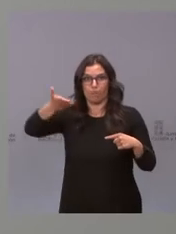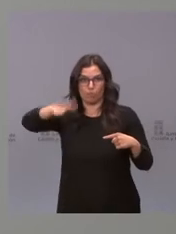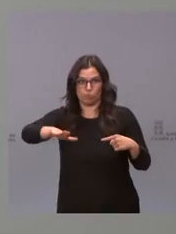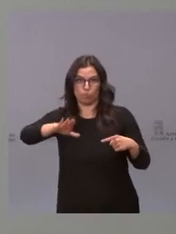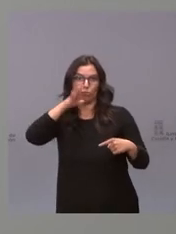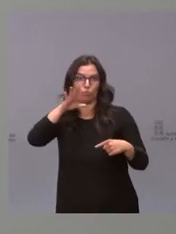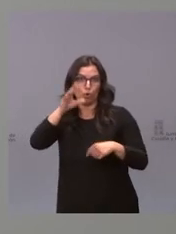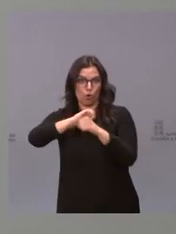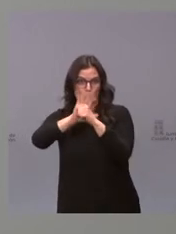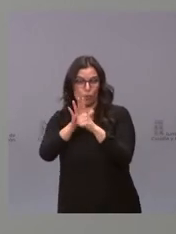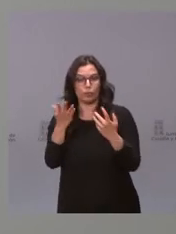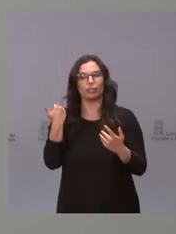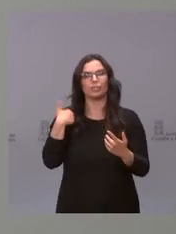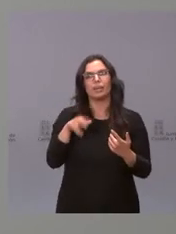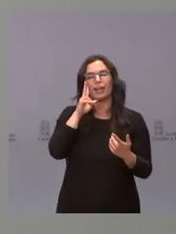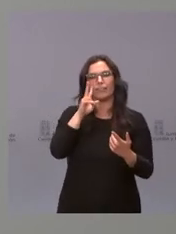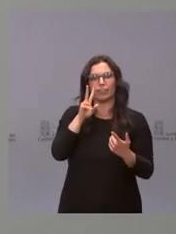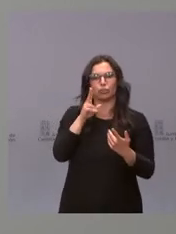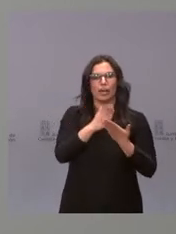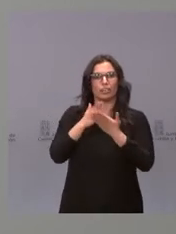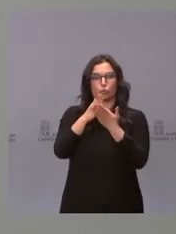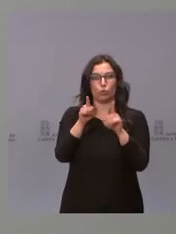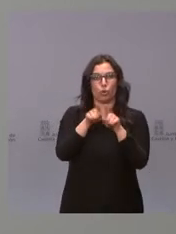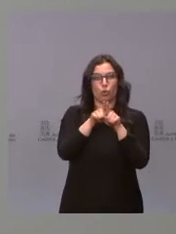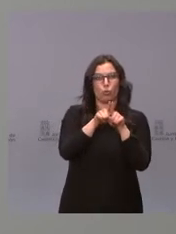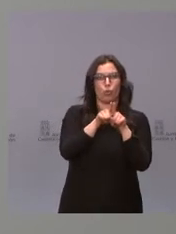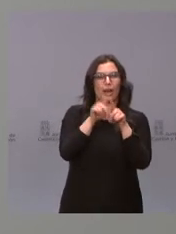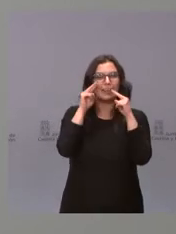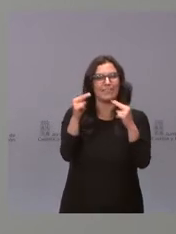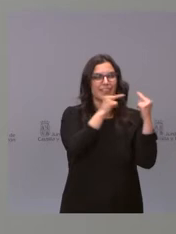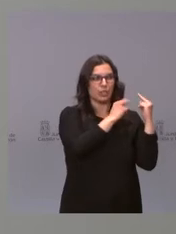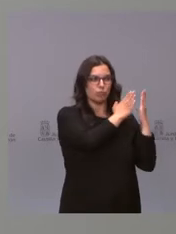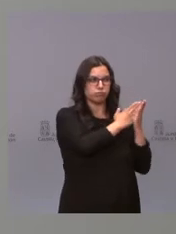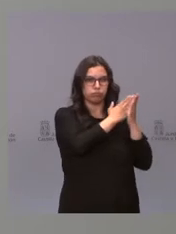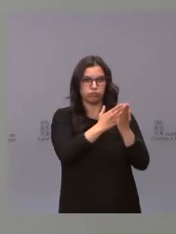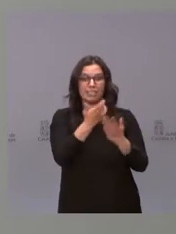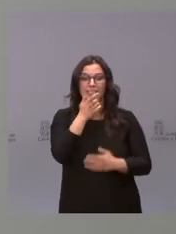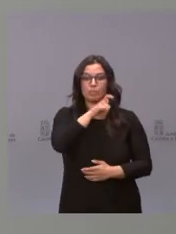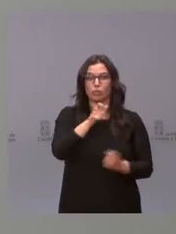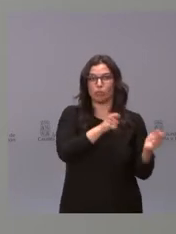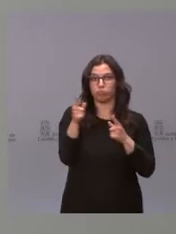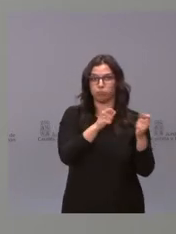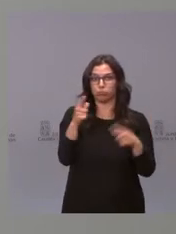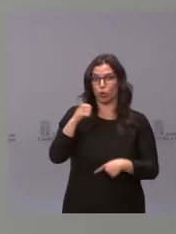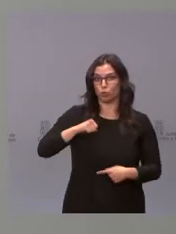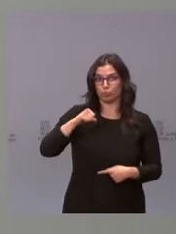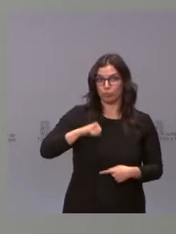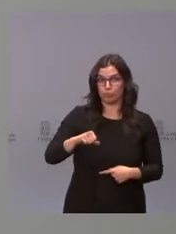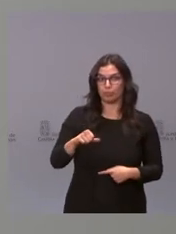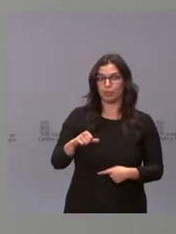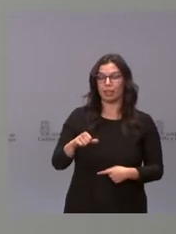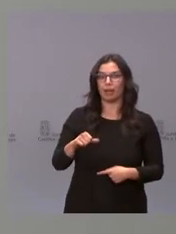se está viendo en un estudio retrospectivo que aquellas personas que ingresaron en los hospitales había una diferente